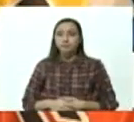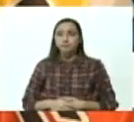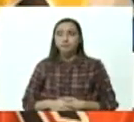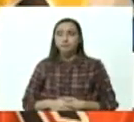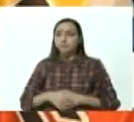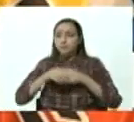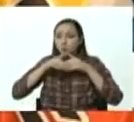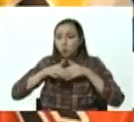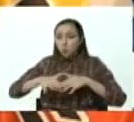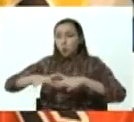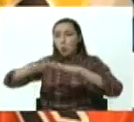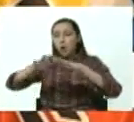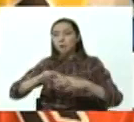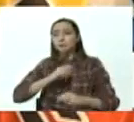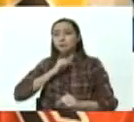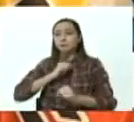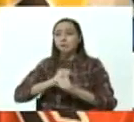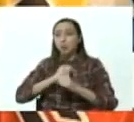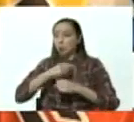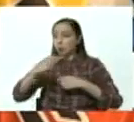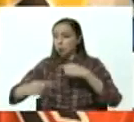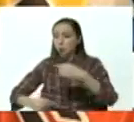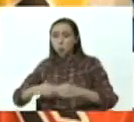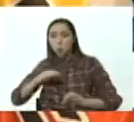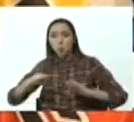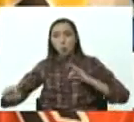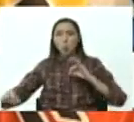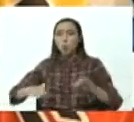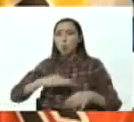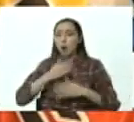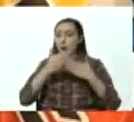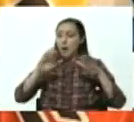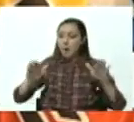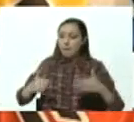desplegado en su faena preparándose para las navidades